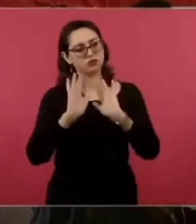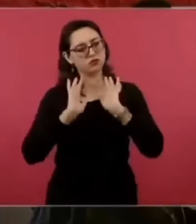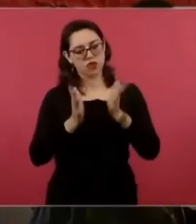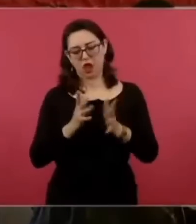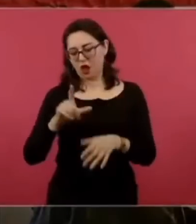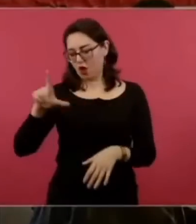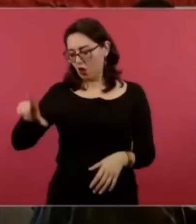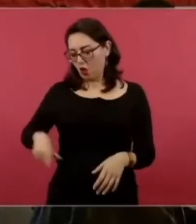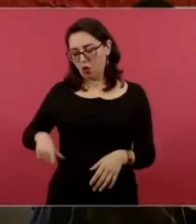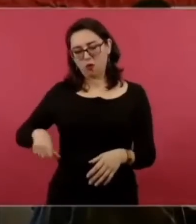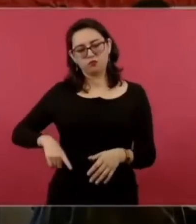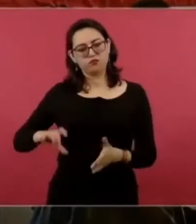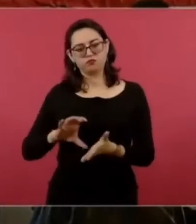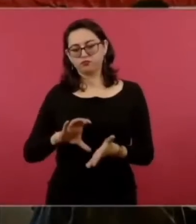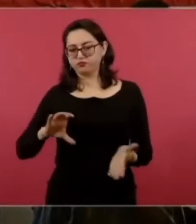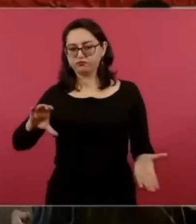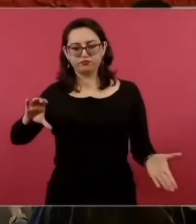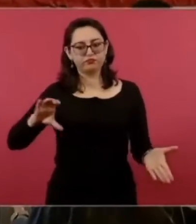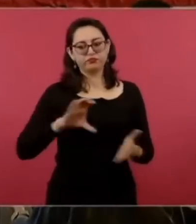cinco mil